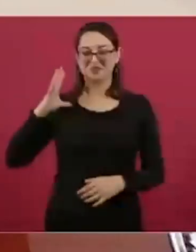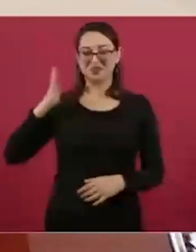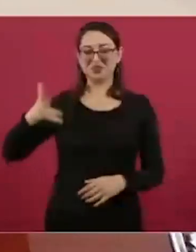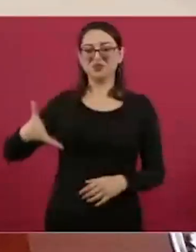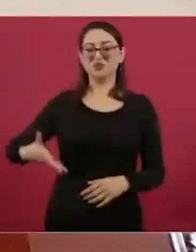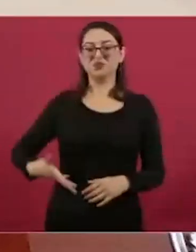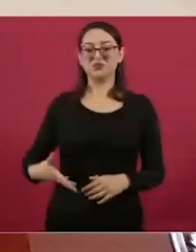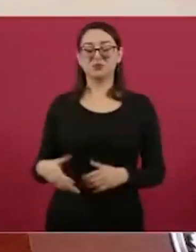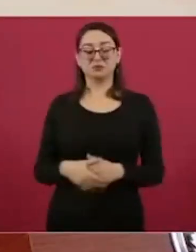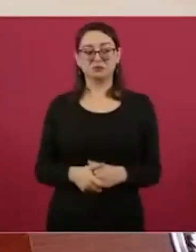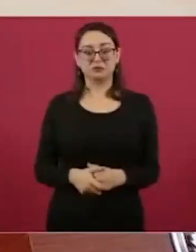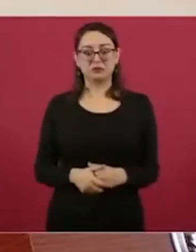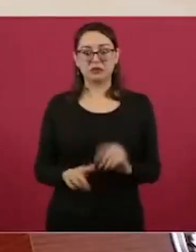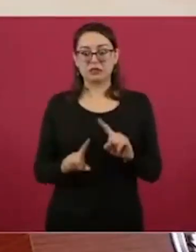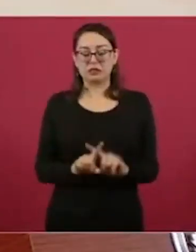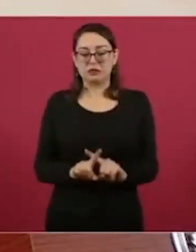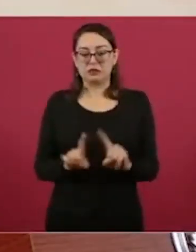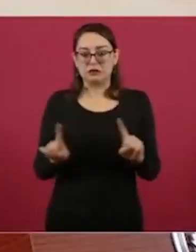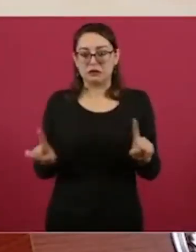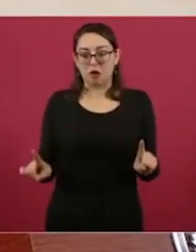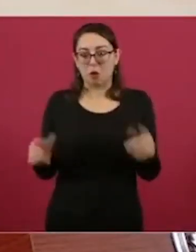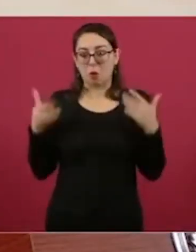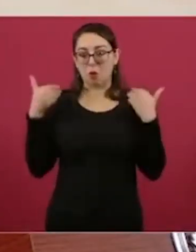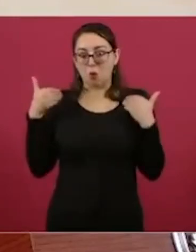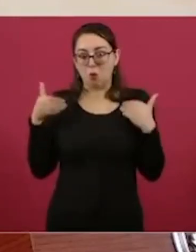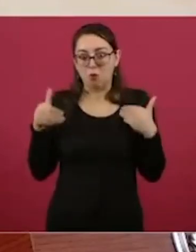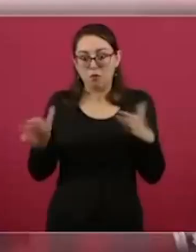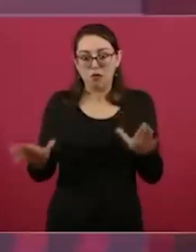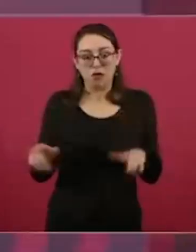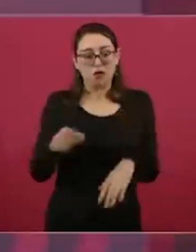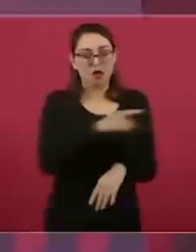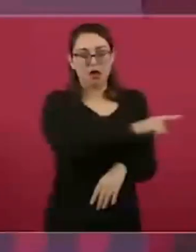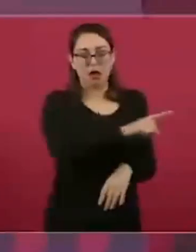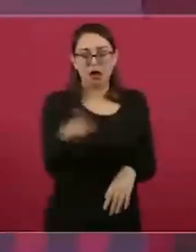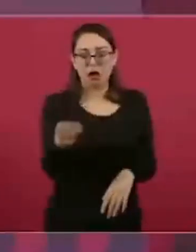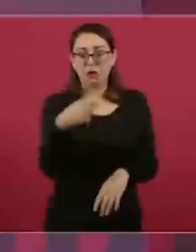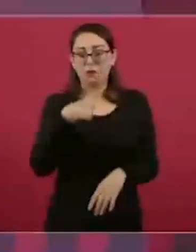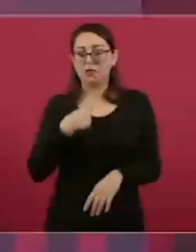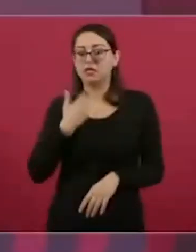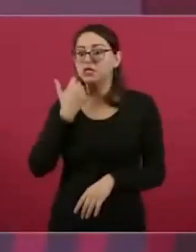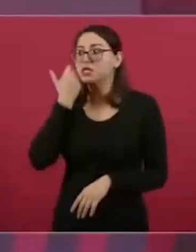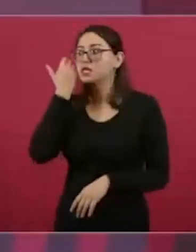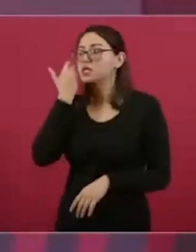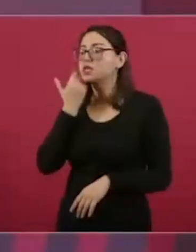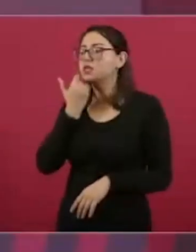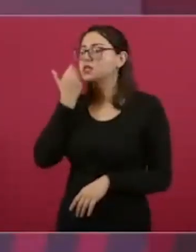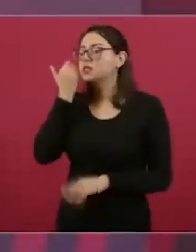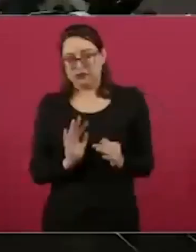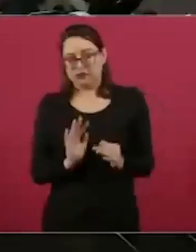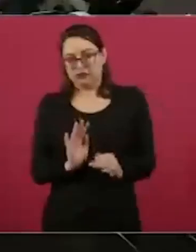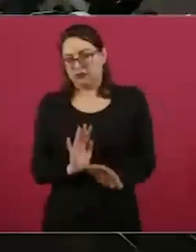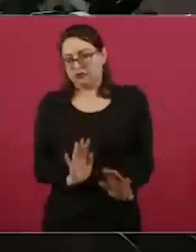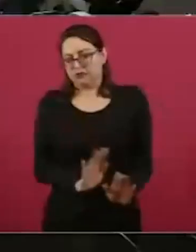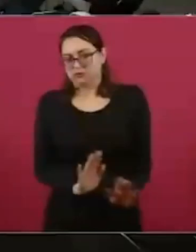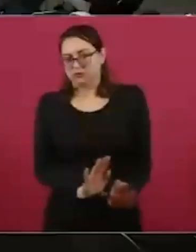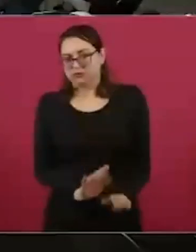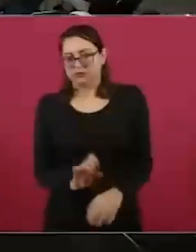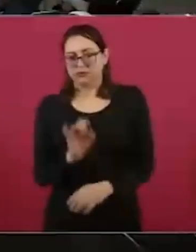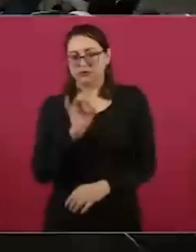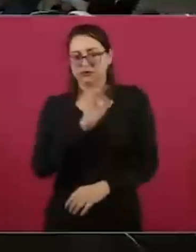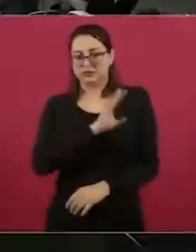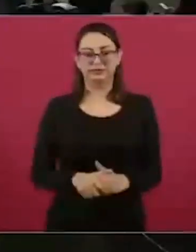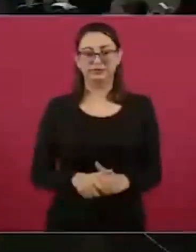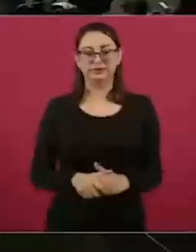halagaran, podría ser motivo de preocupación. Oh,